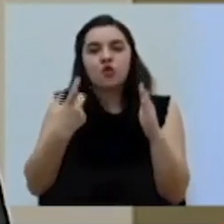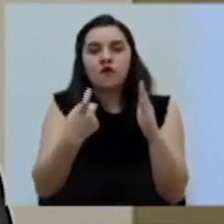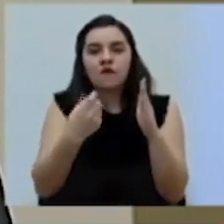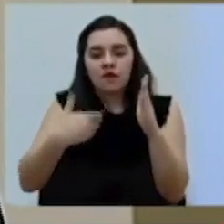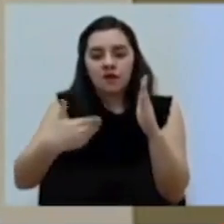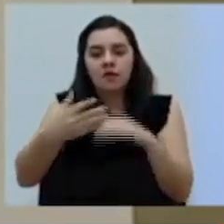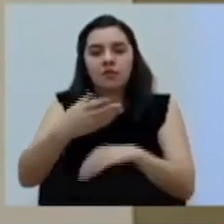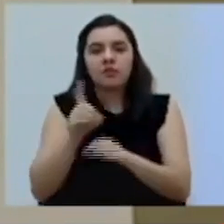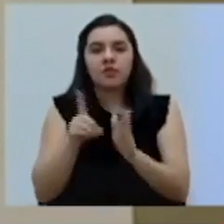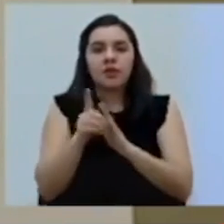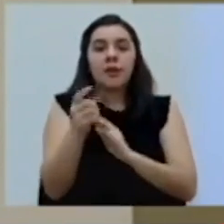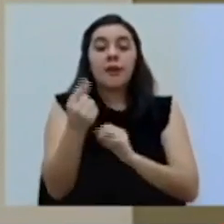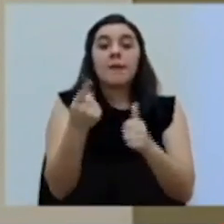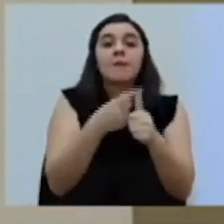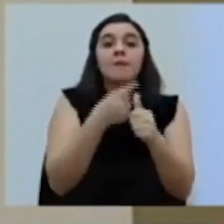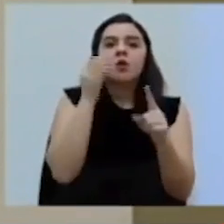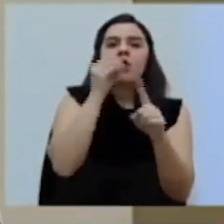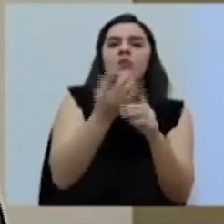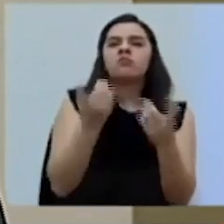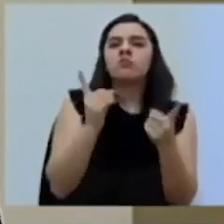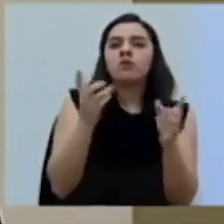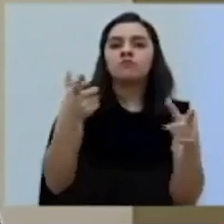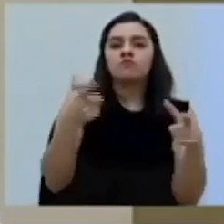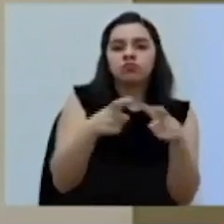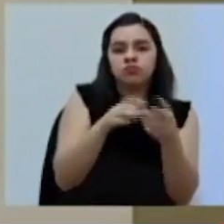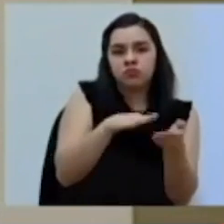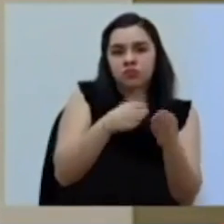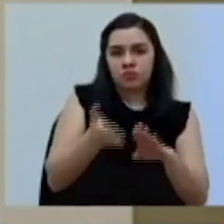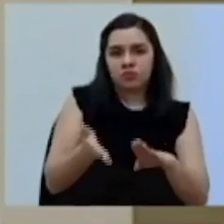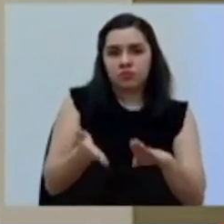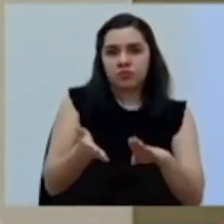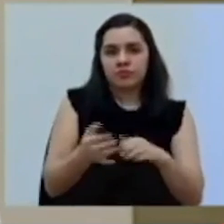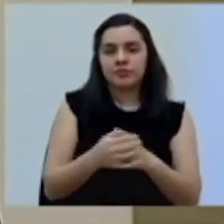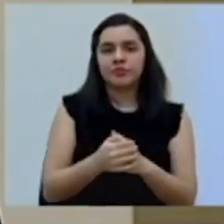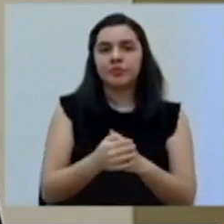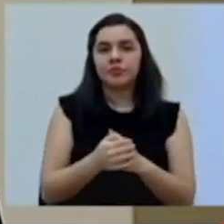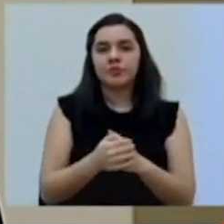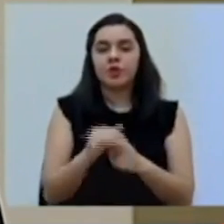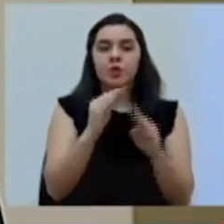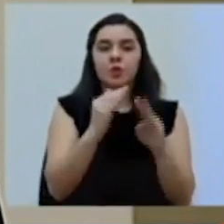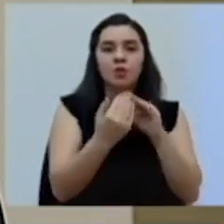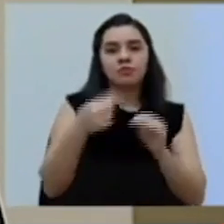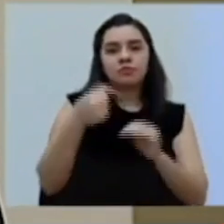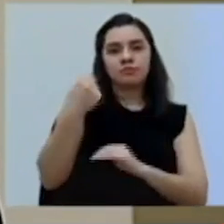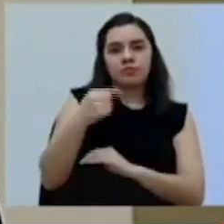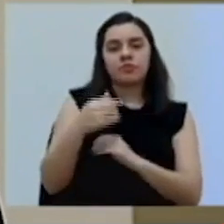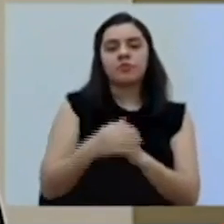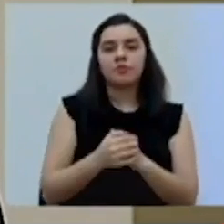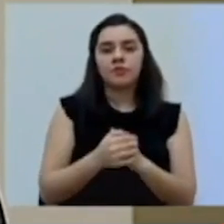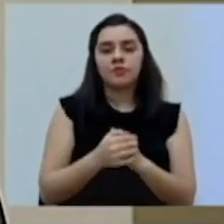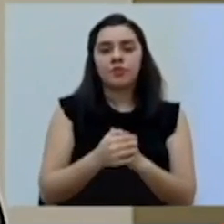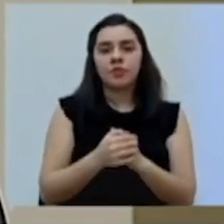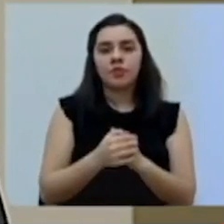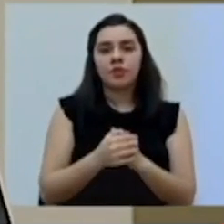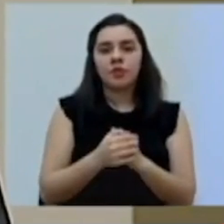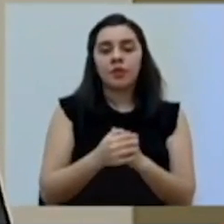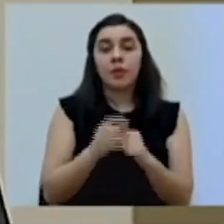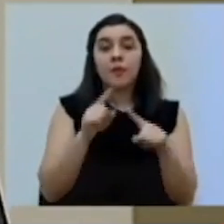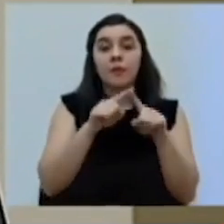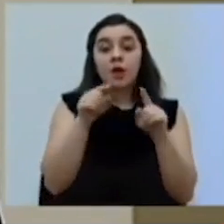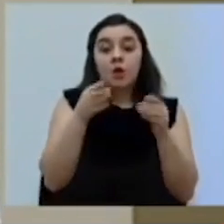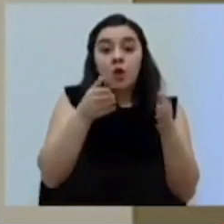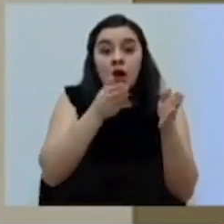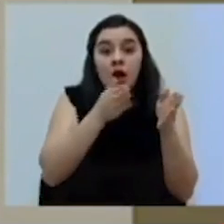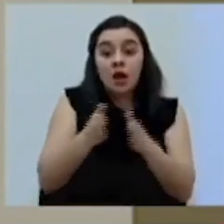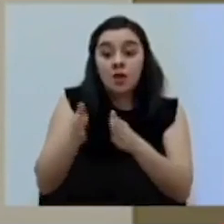primero, objetivo es reducir muertes. Entonces, primero, poblaciones de riesgo. Pero el plan está en